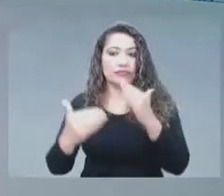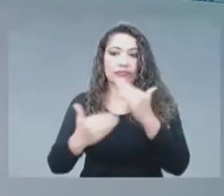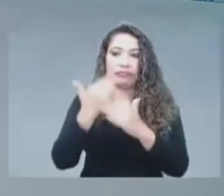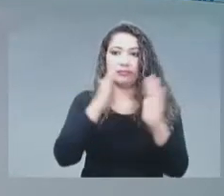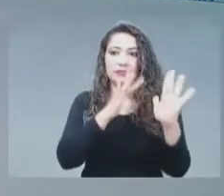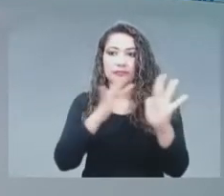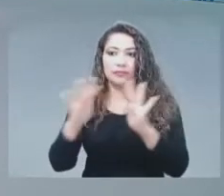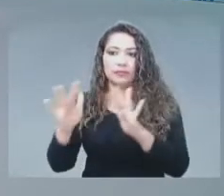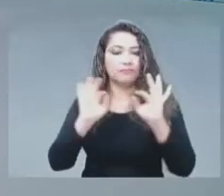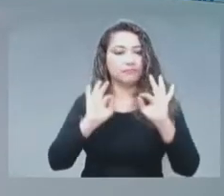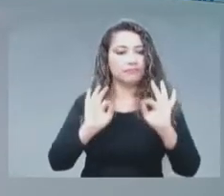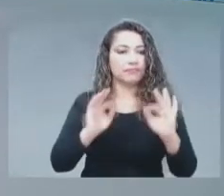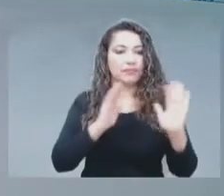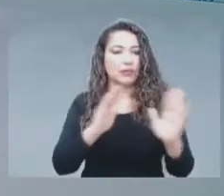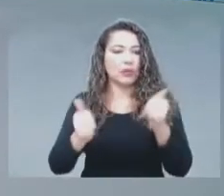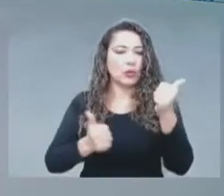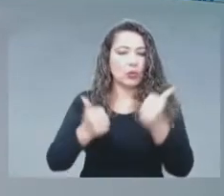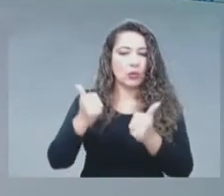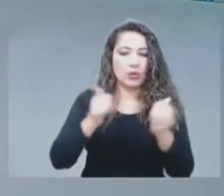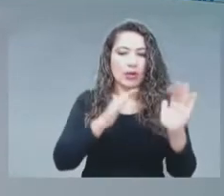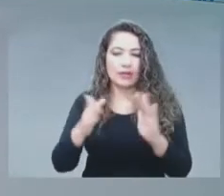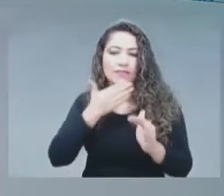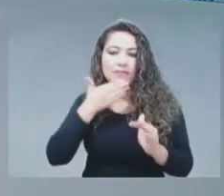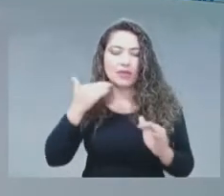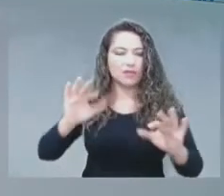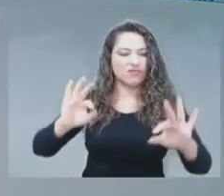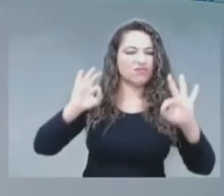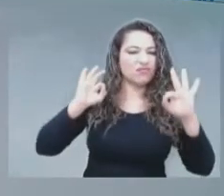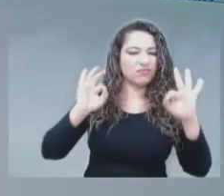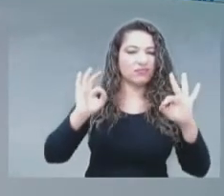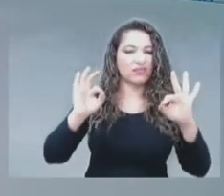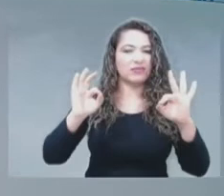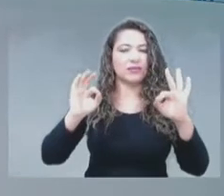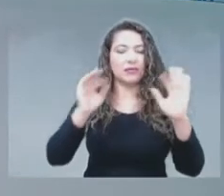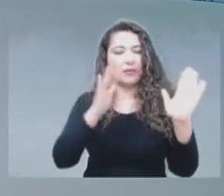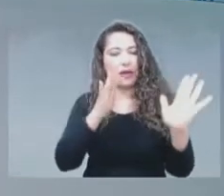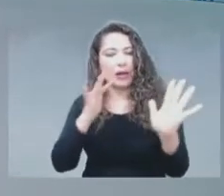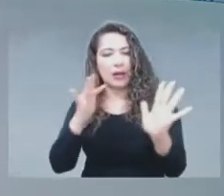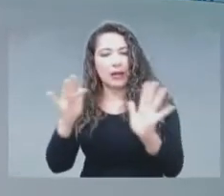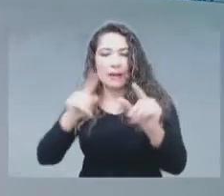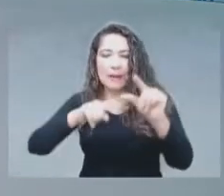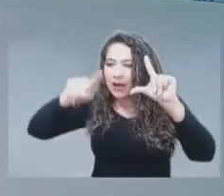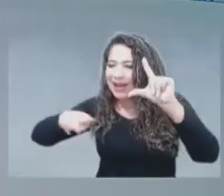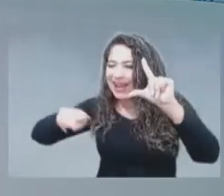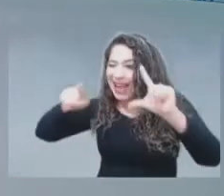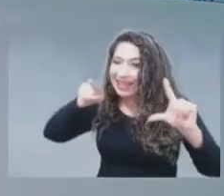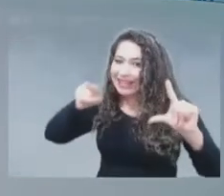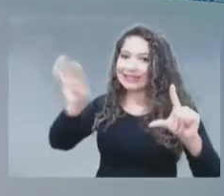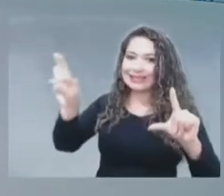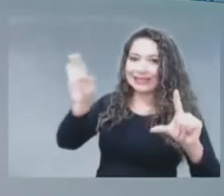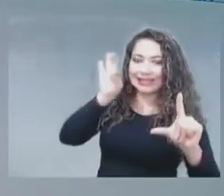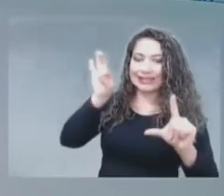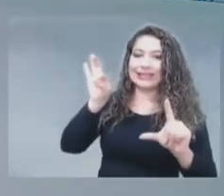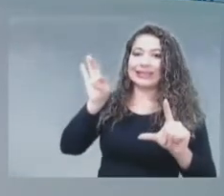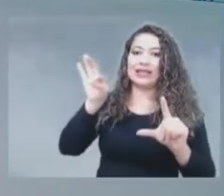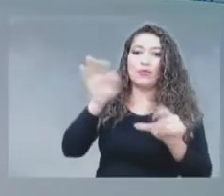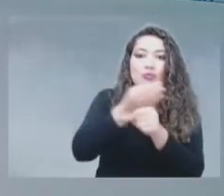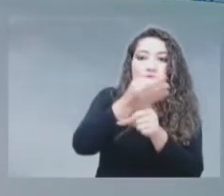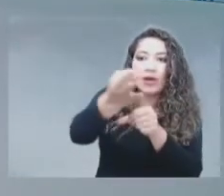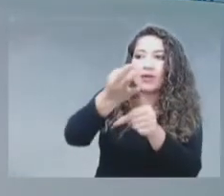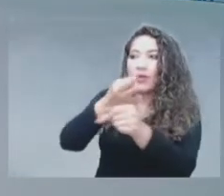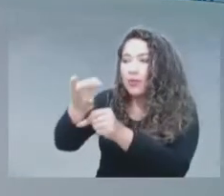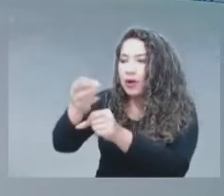frecuencia o las mejores frecuencias en cada municipio del país para poder usar esas frecuencias